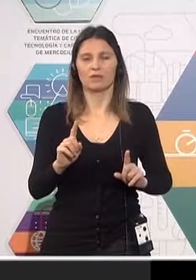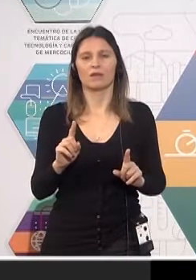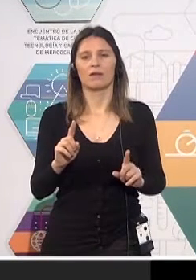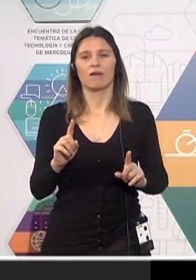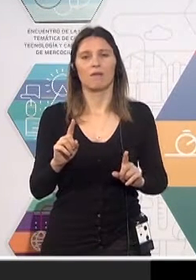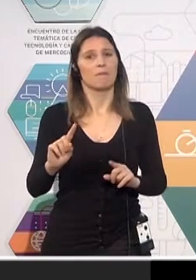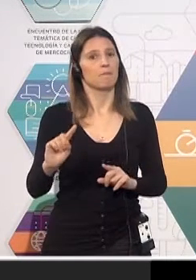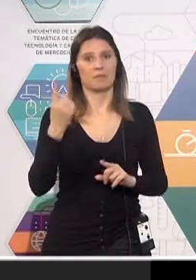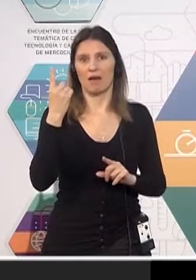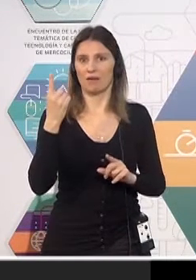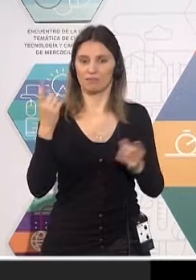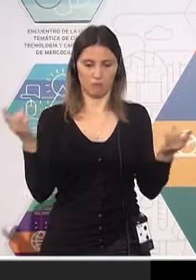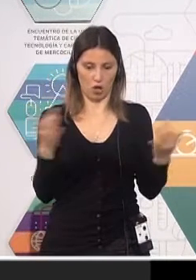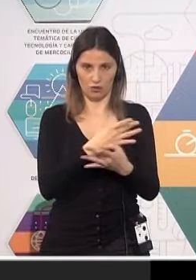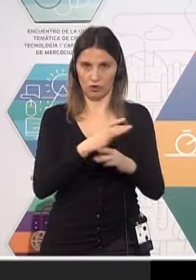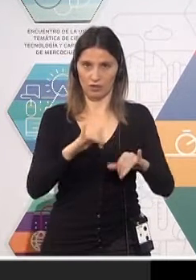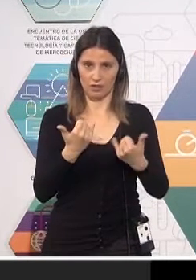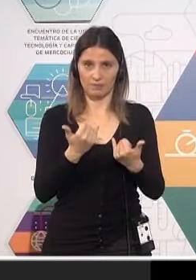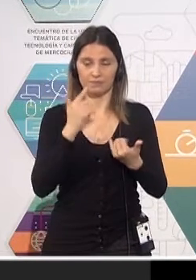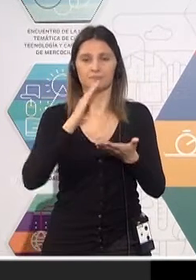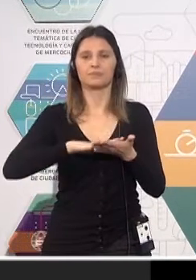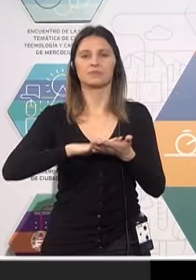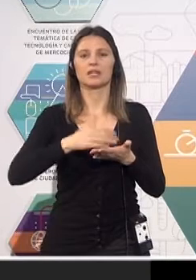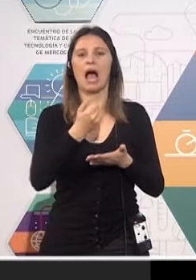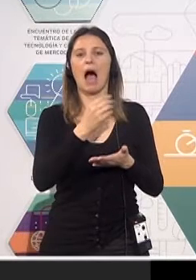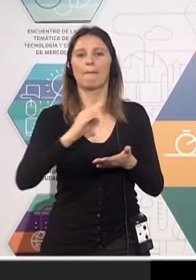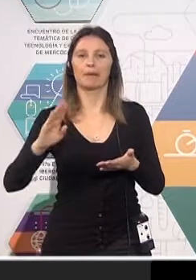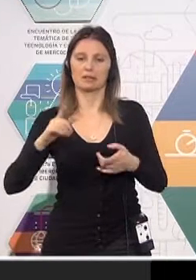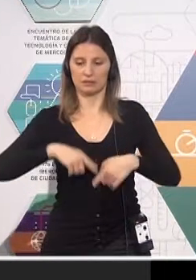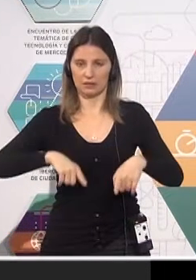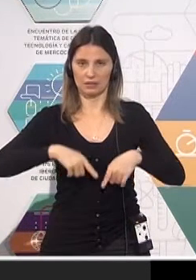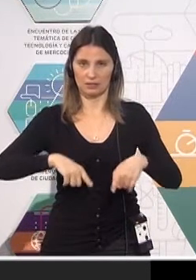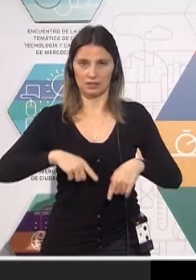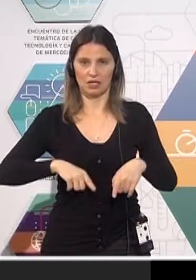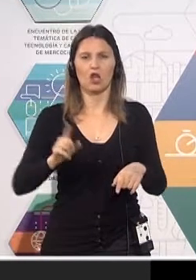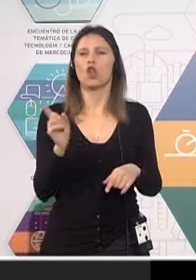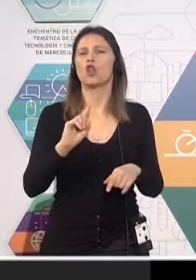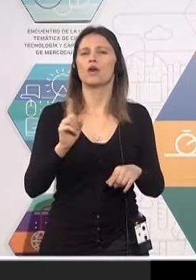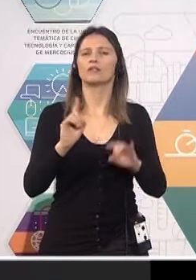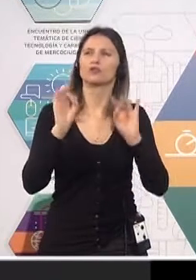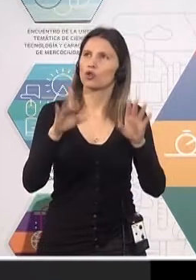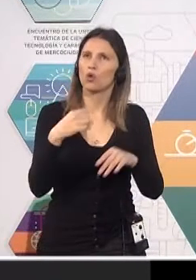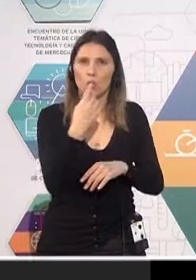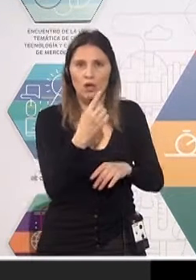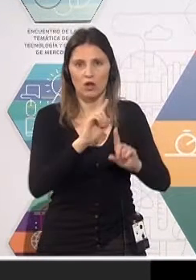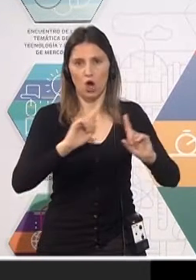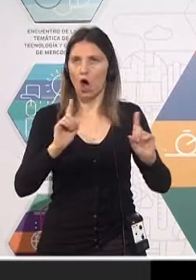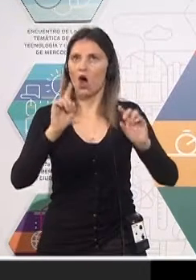producto que es la aplicación de la intendencia. ¿Qué significa? Que no es una aplicación sola, sino que es una